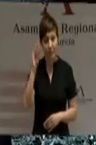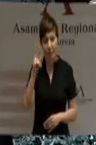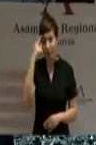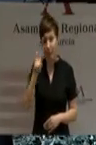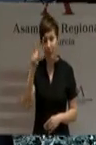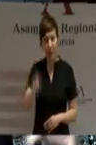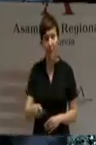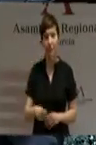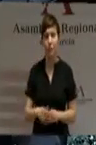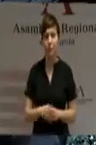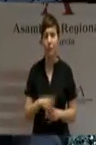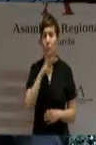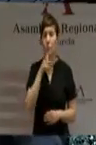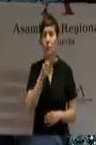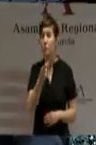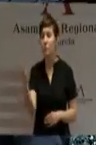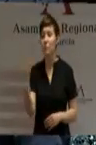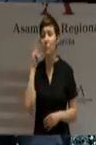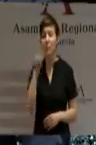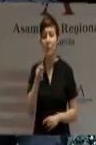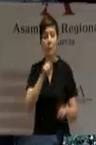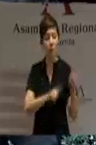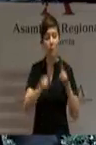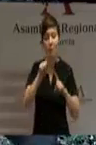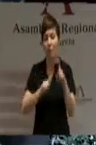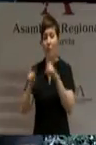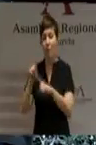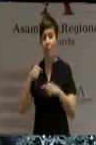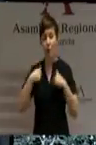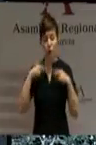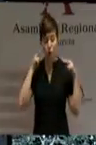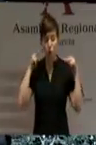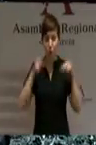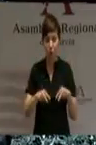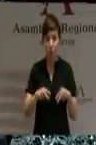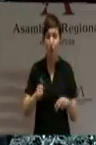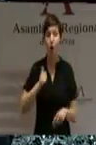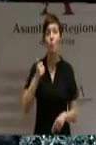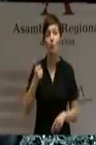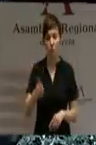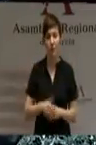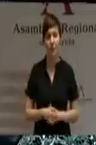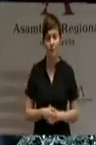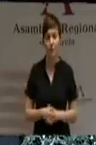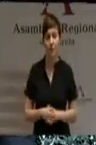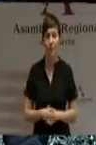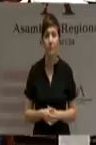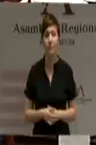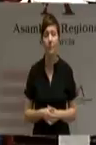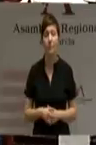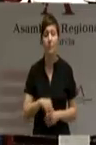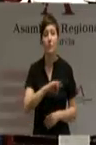porque donde unos ven problemas, nosotros vemos oportunidades. Señor presidente,